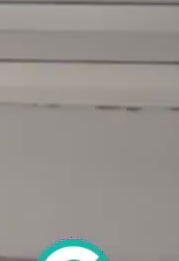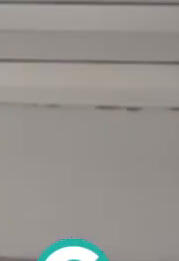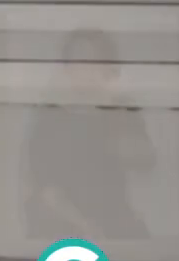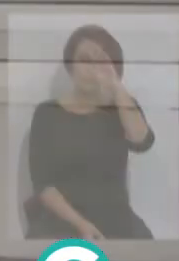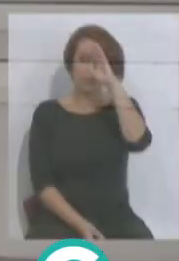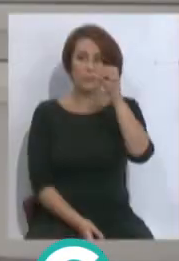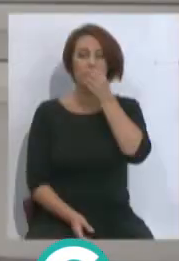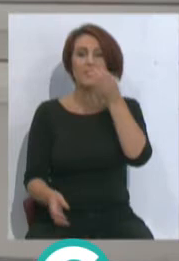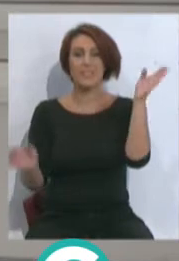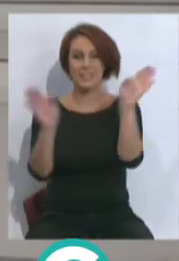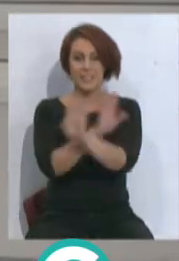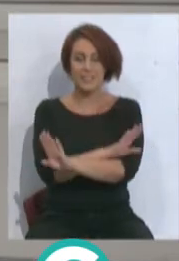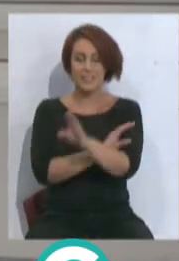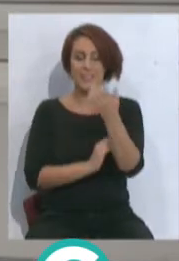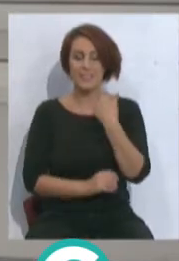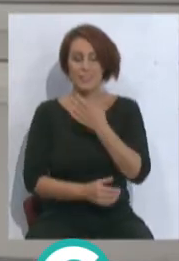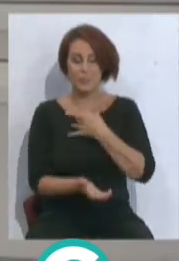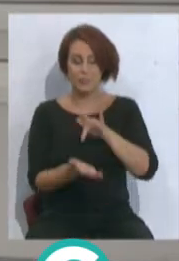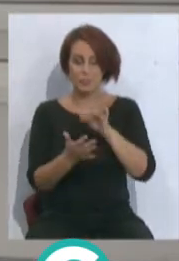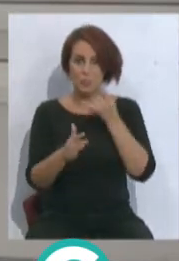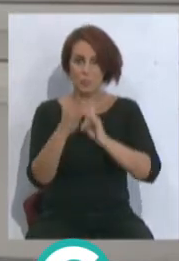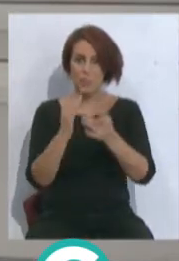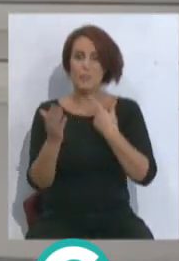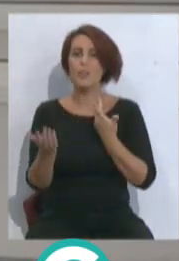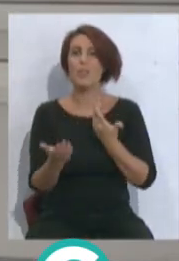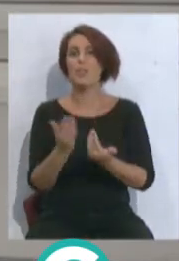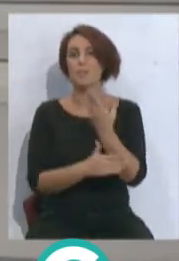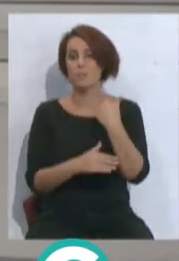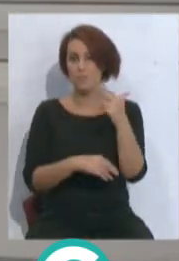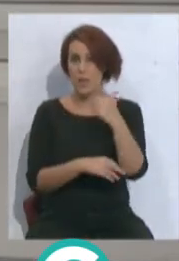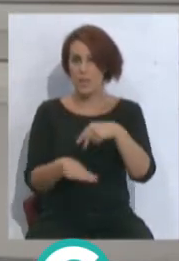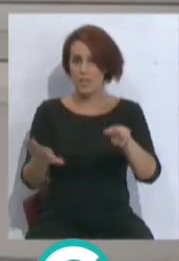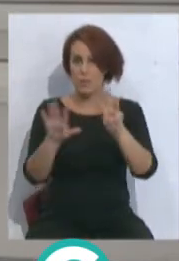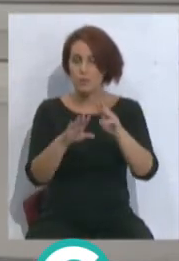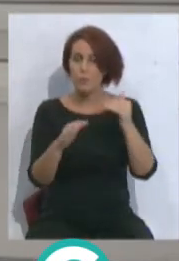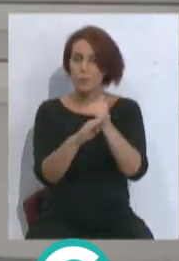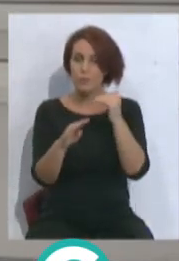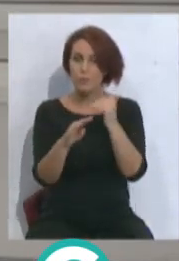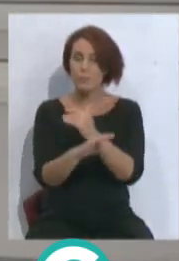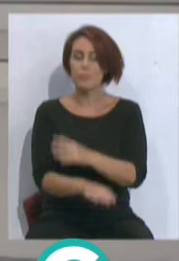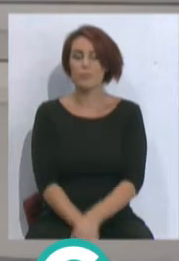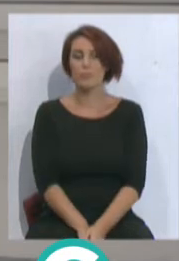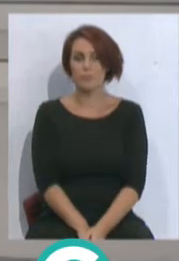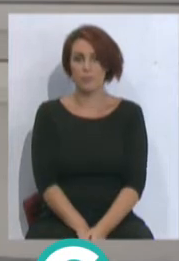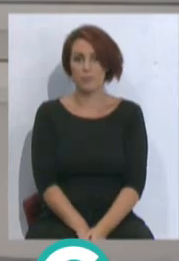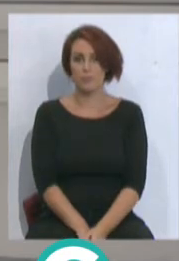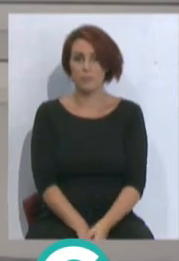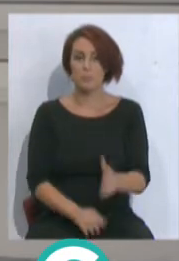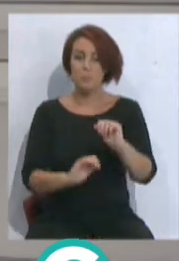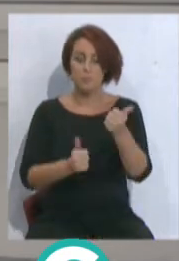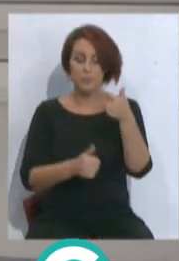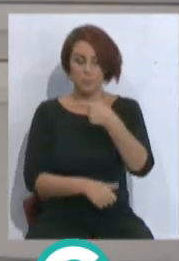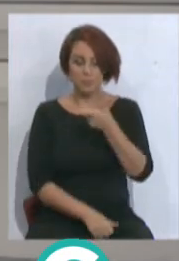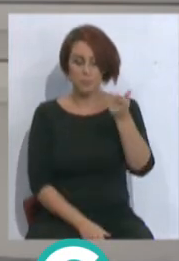Hola, muy buenas noches. Ya estamos en este submarino del viernes día 8 de octubre. Empezamos